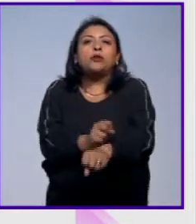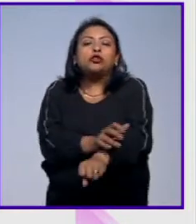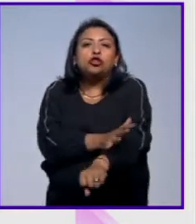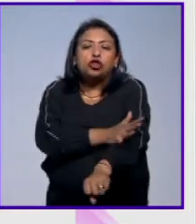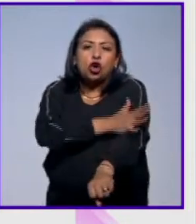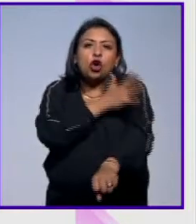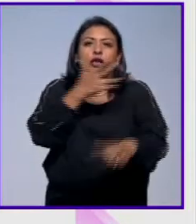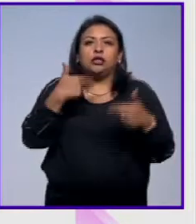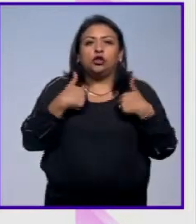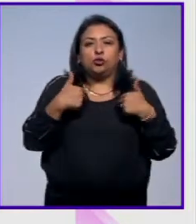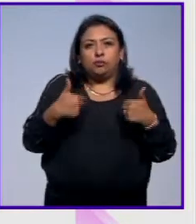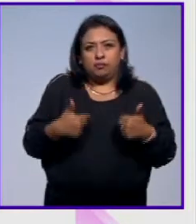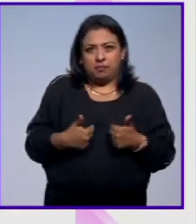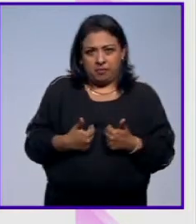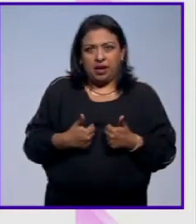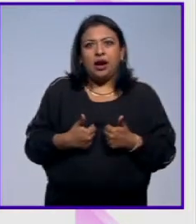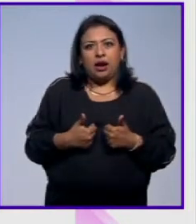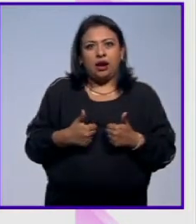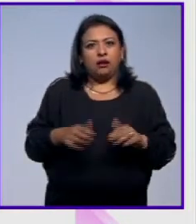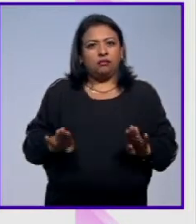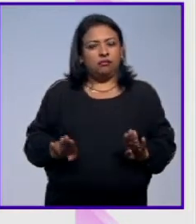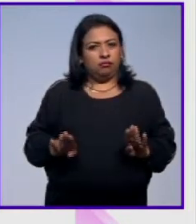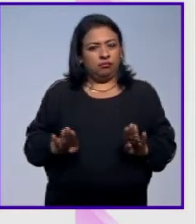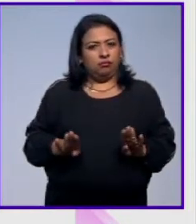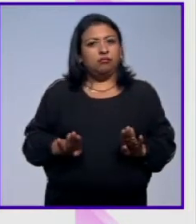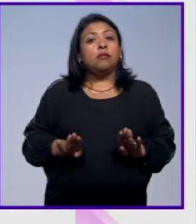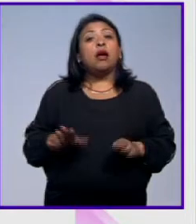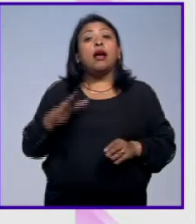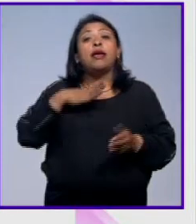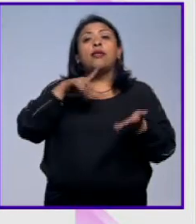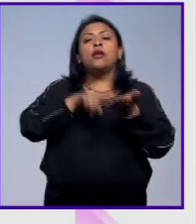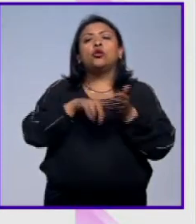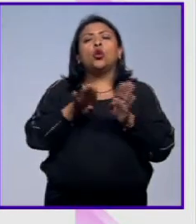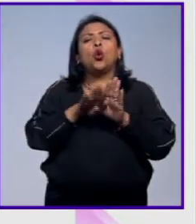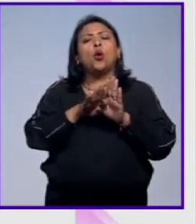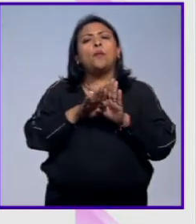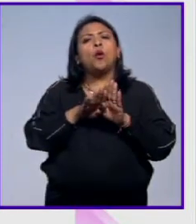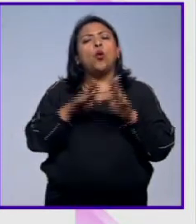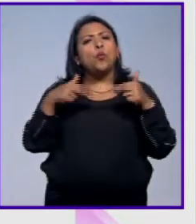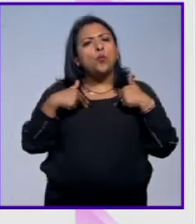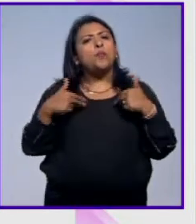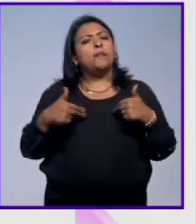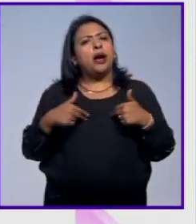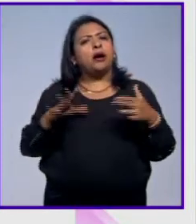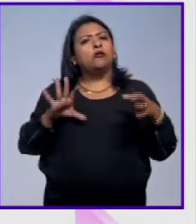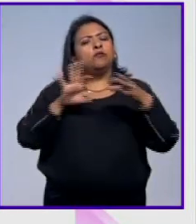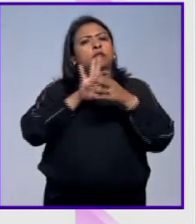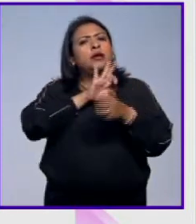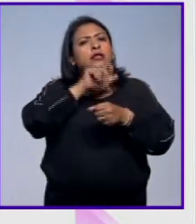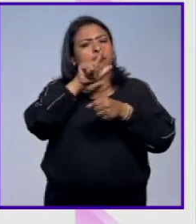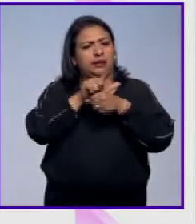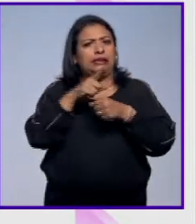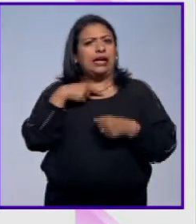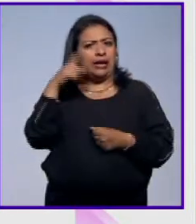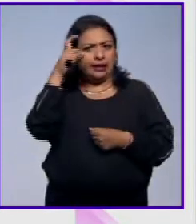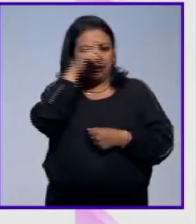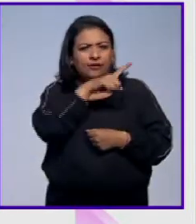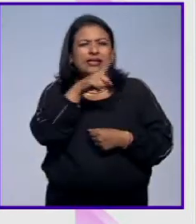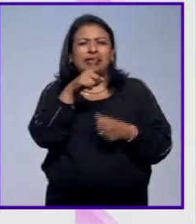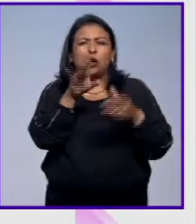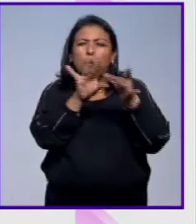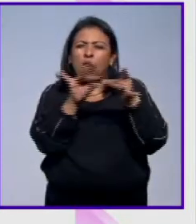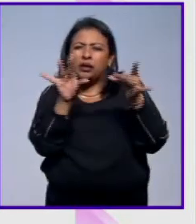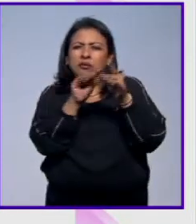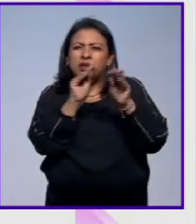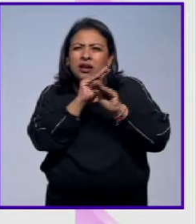humanas un carácter de humanidad muy especial muy difícil de definir